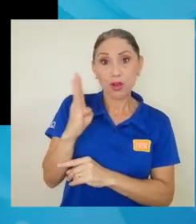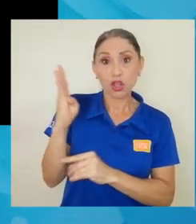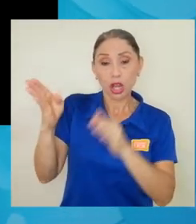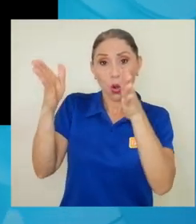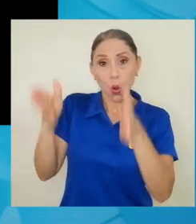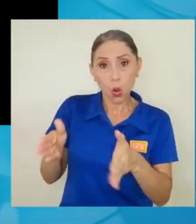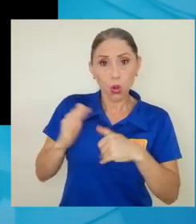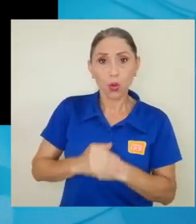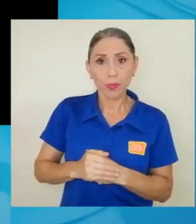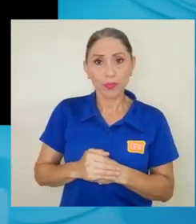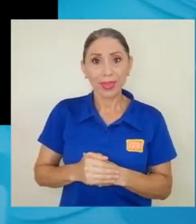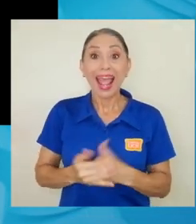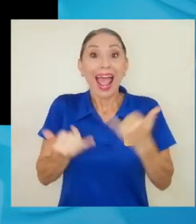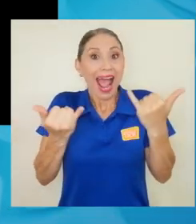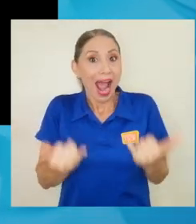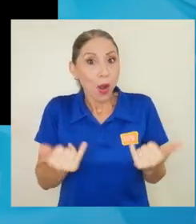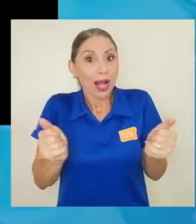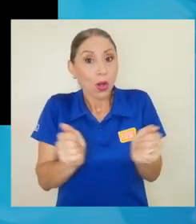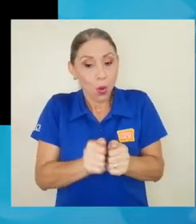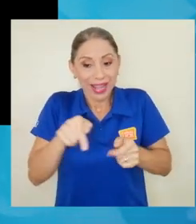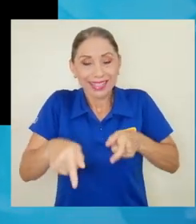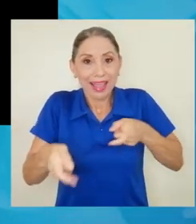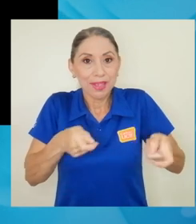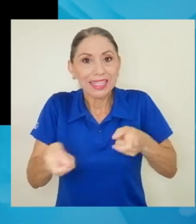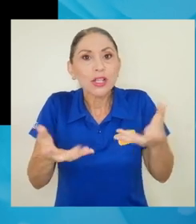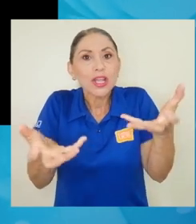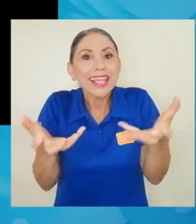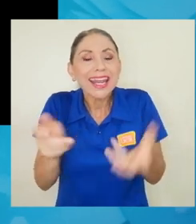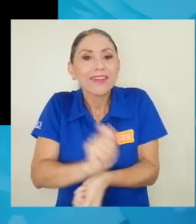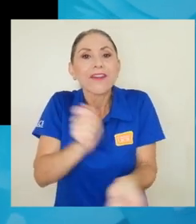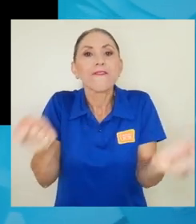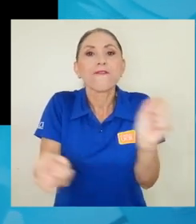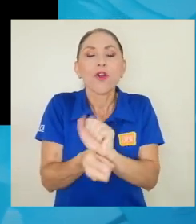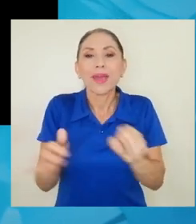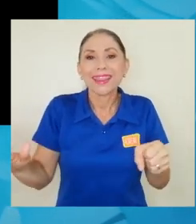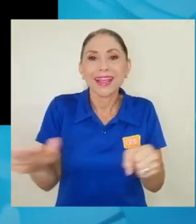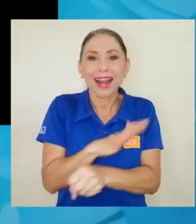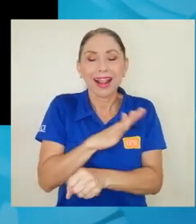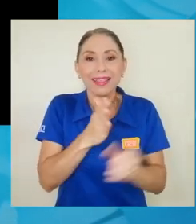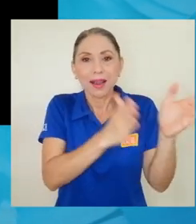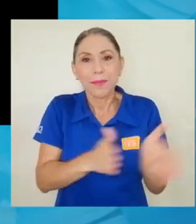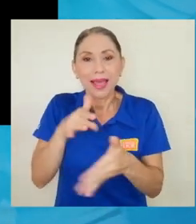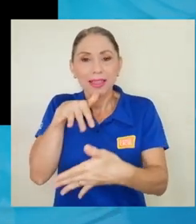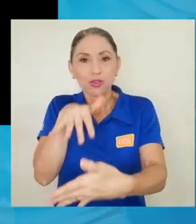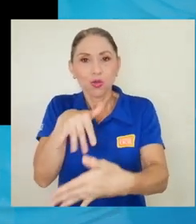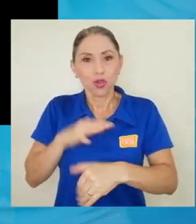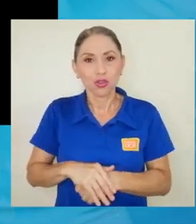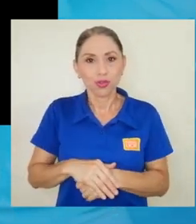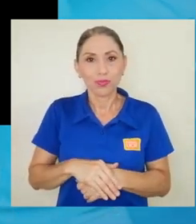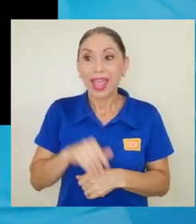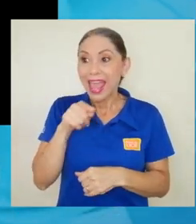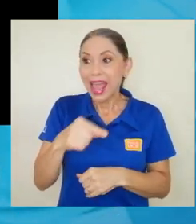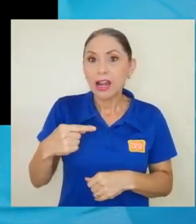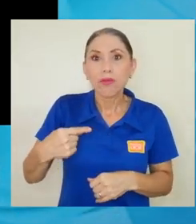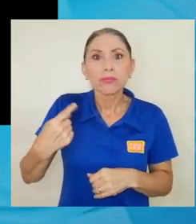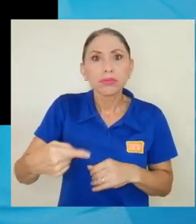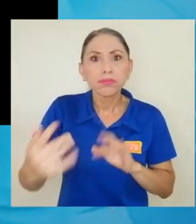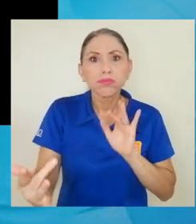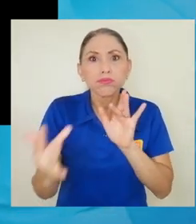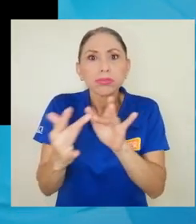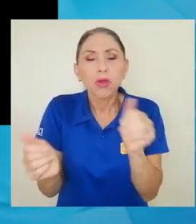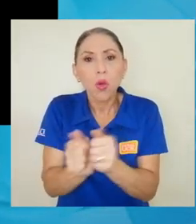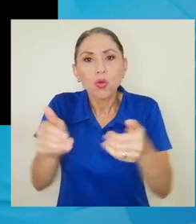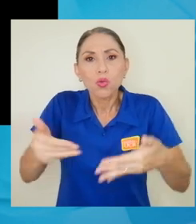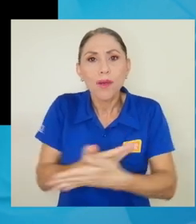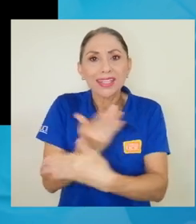importantes que quiere abordar esta administración es esa reforma integral del plan de estudios. Esa secuencia, no solo con las nuevas tecnologías,